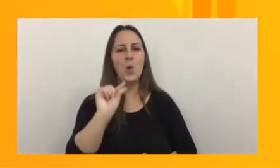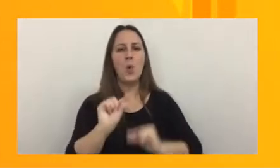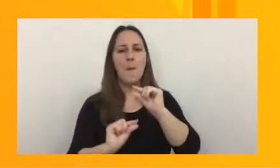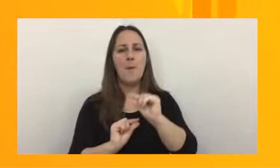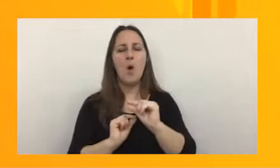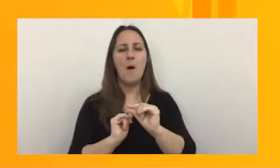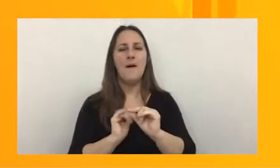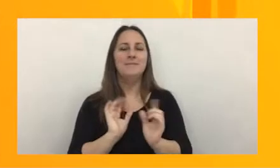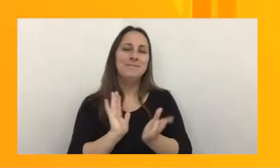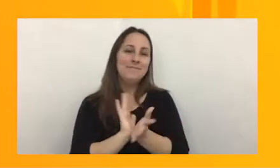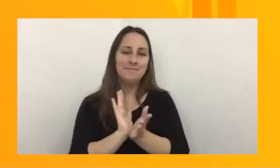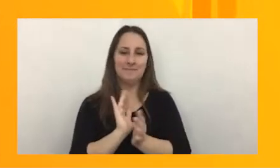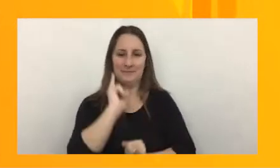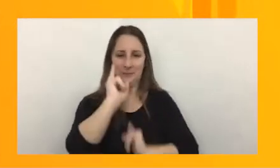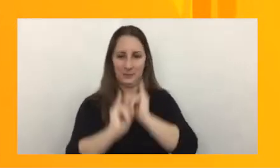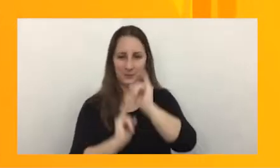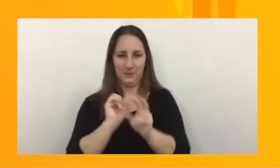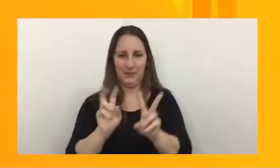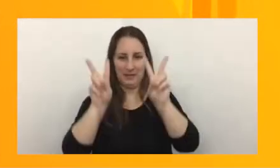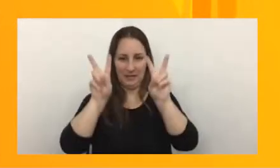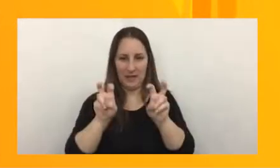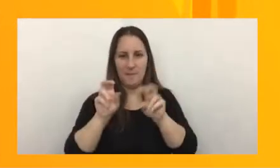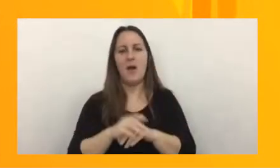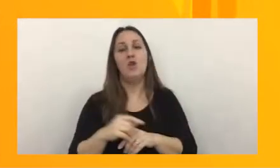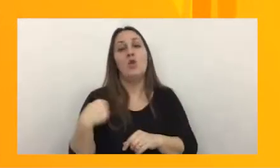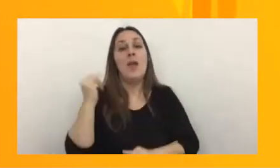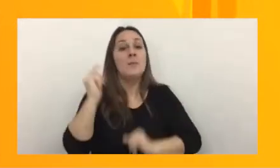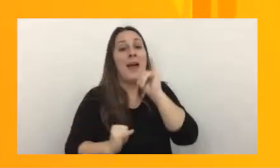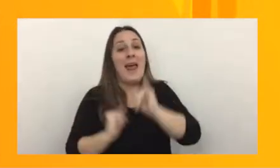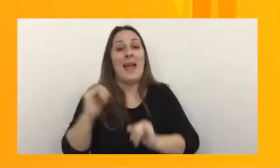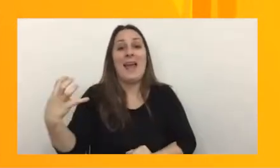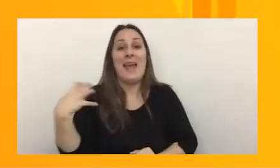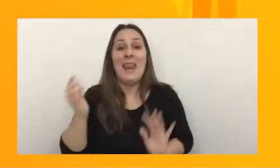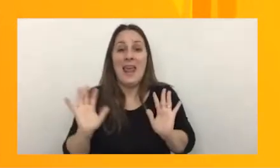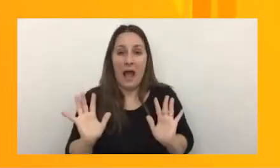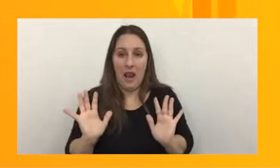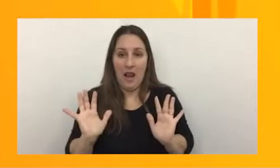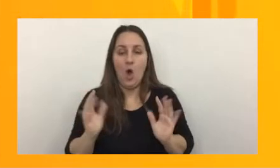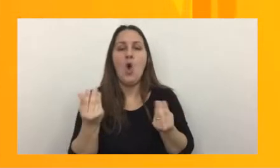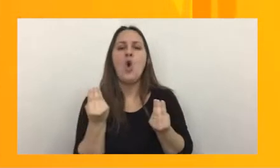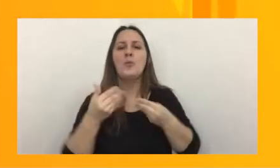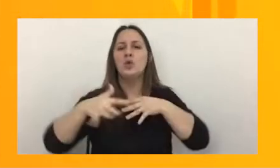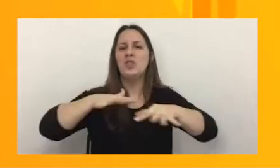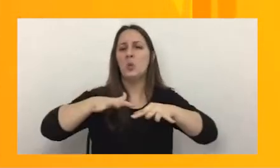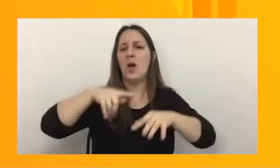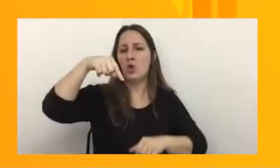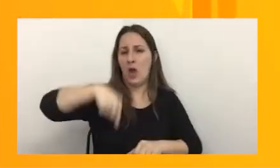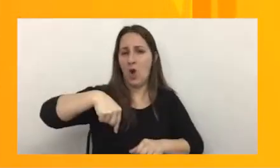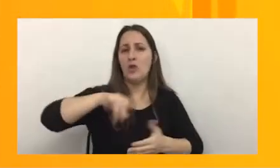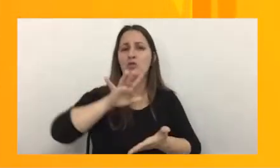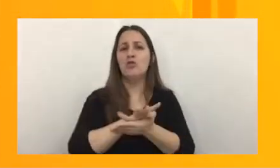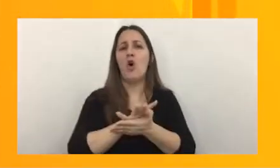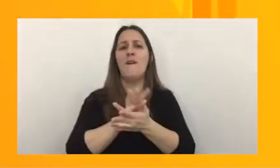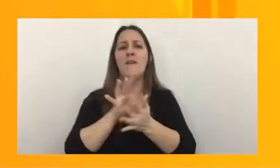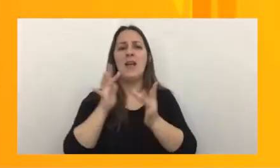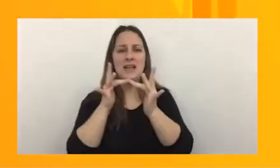de a poco lo que traje es un pantallazo general de cuál es la situación actual en términos de cibercrimen